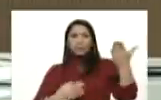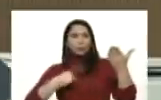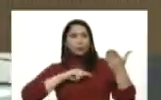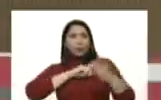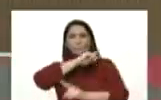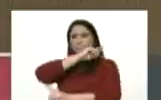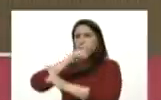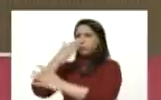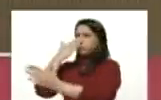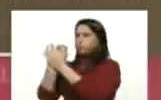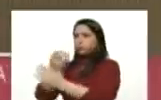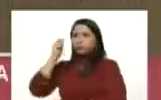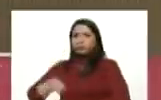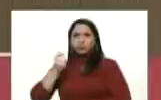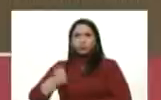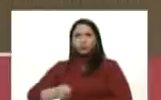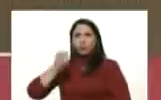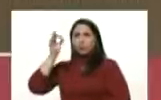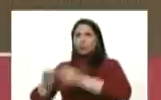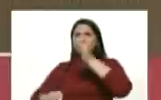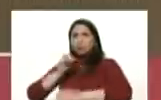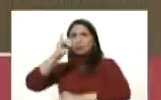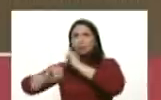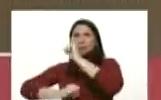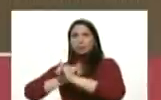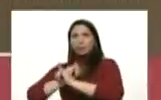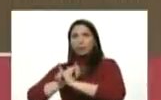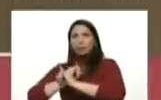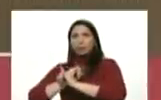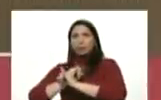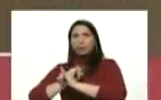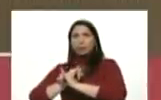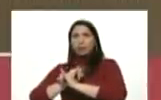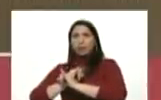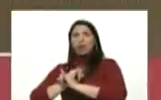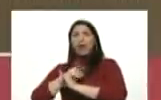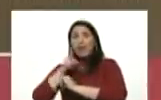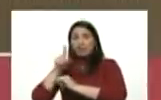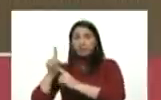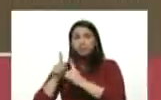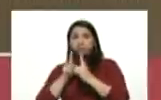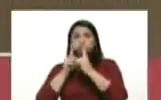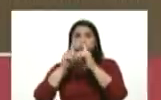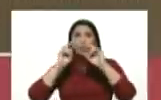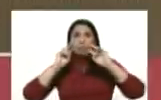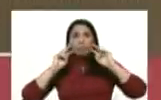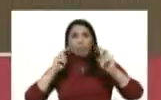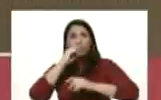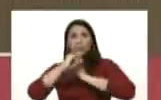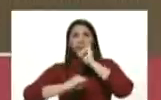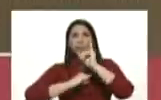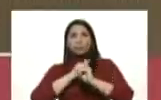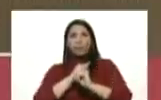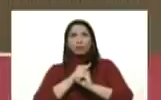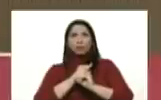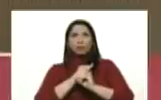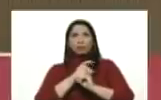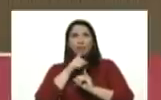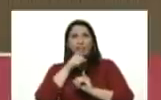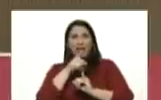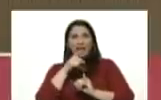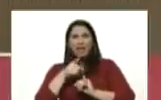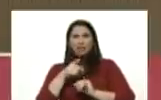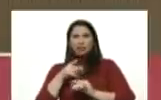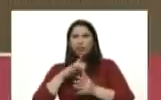demanda ante la corte penal internacional delitos perseguibles en el ámbito internacional delitos de